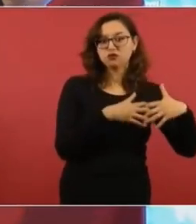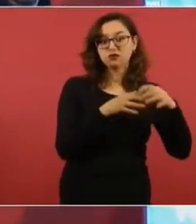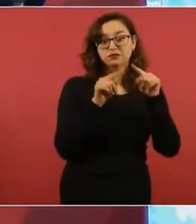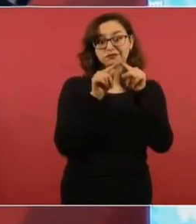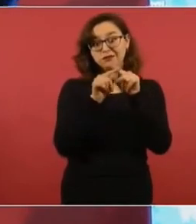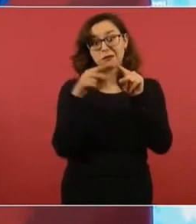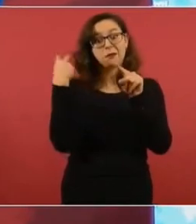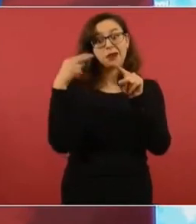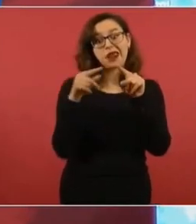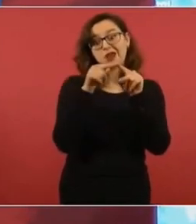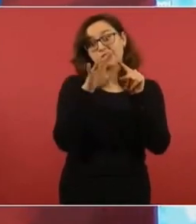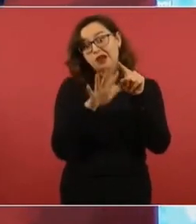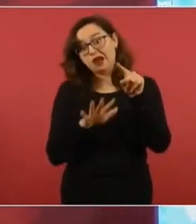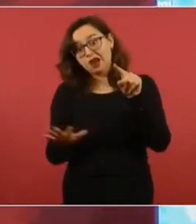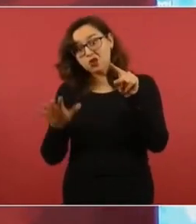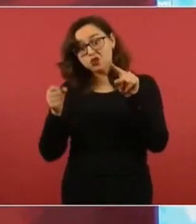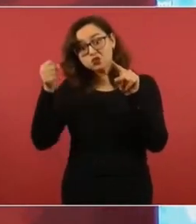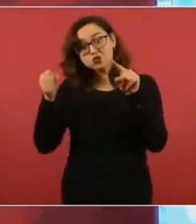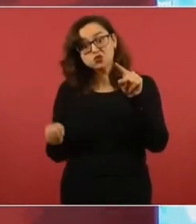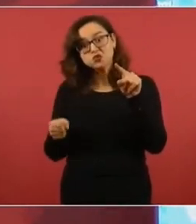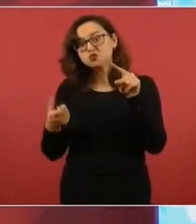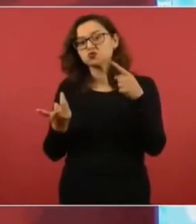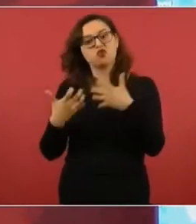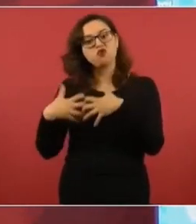tiempo de entregar la concesión.